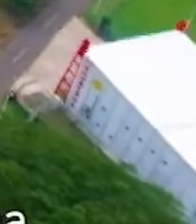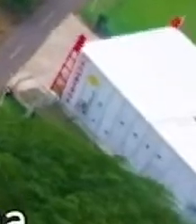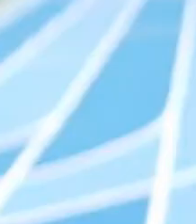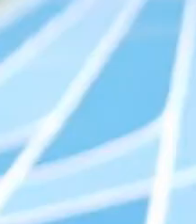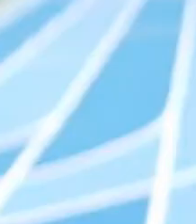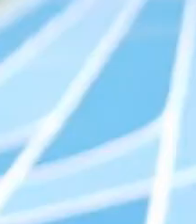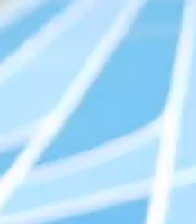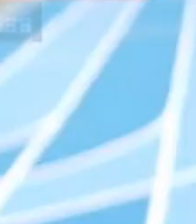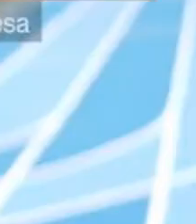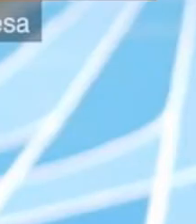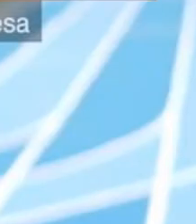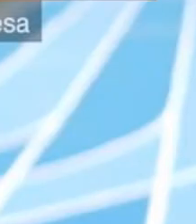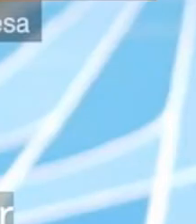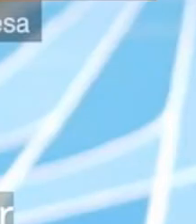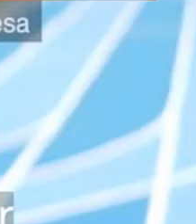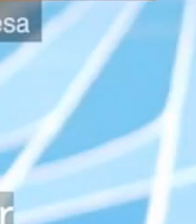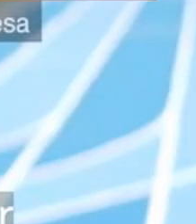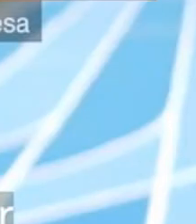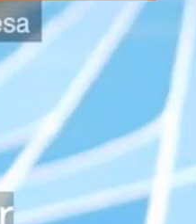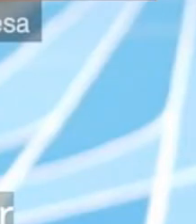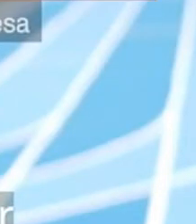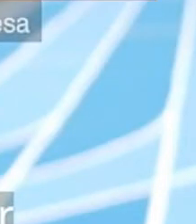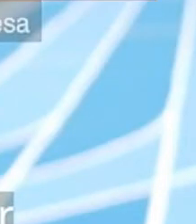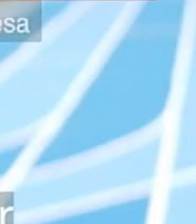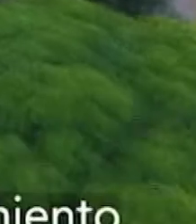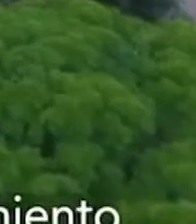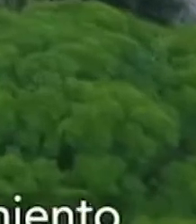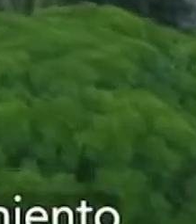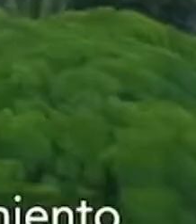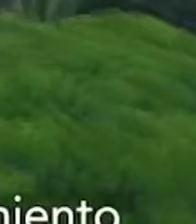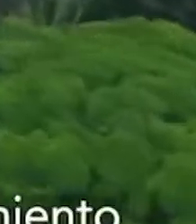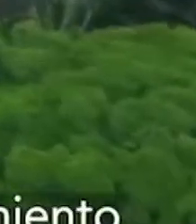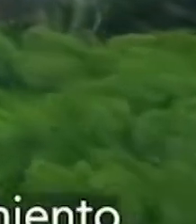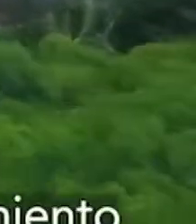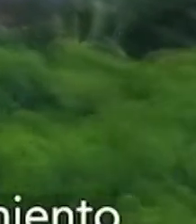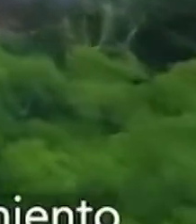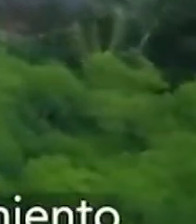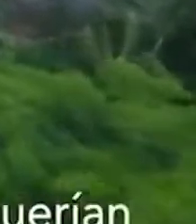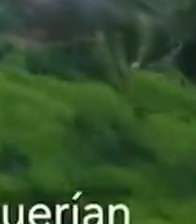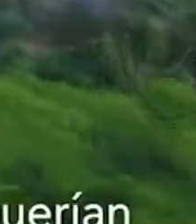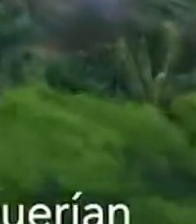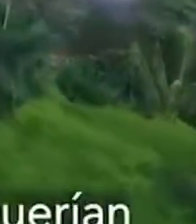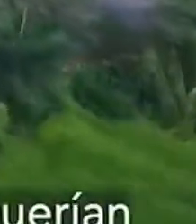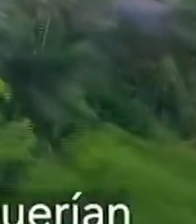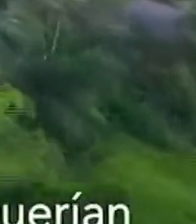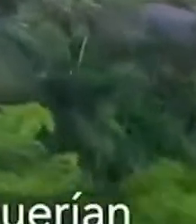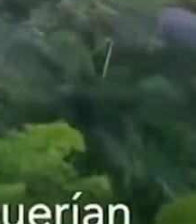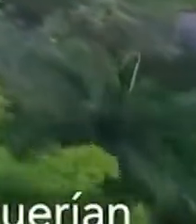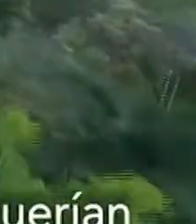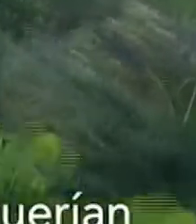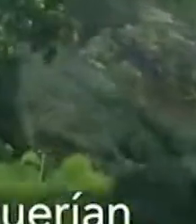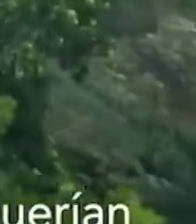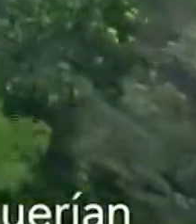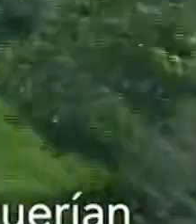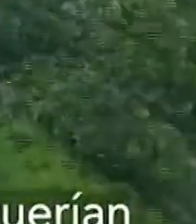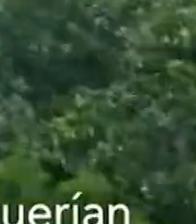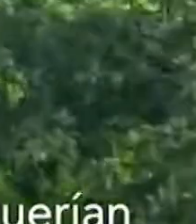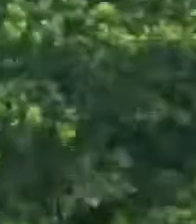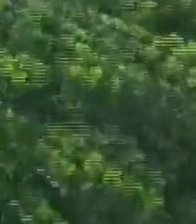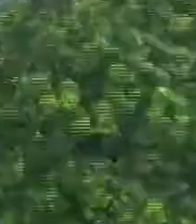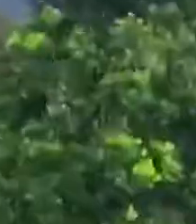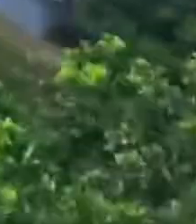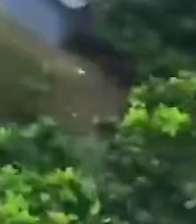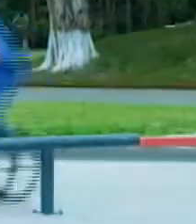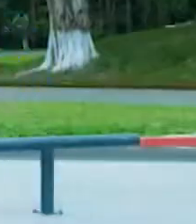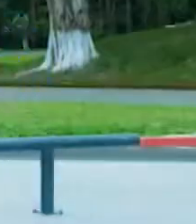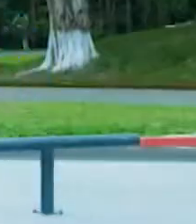Orotina. Estamos muy satisfechos con el financiamiento del Banco Popular porque también nos dieron acompañamiento en los elementos ambientales que se requerían.